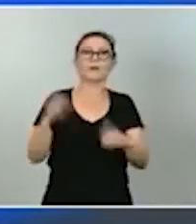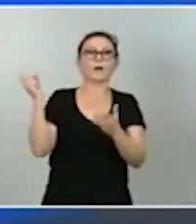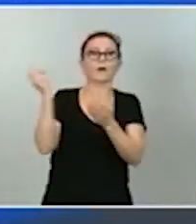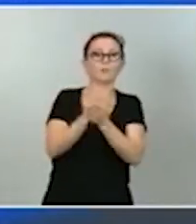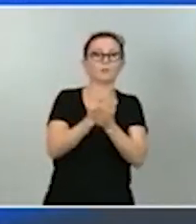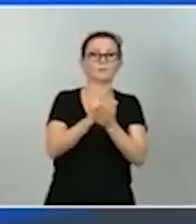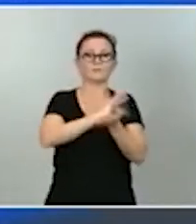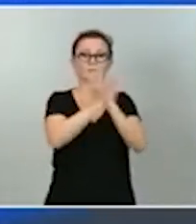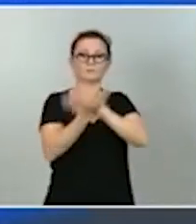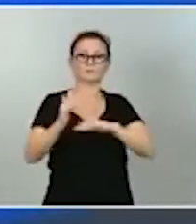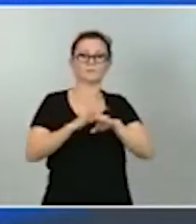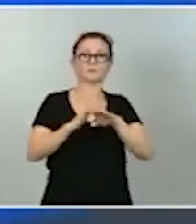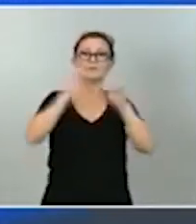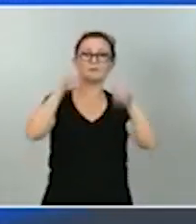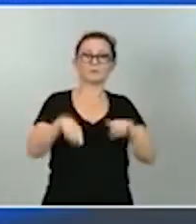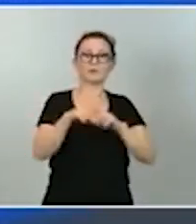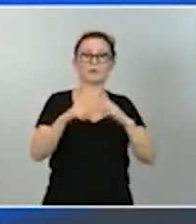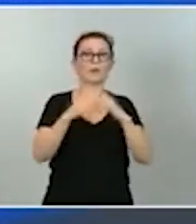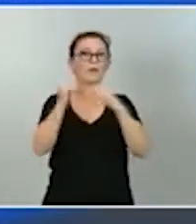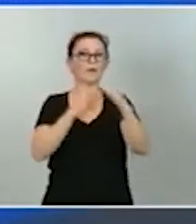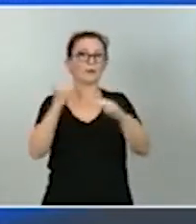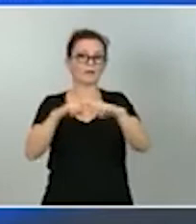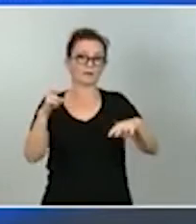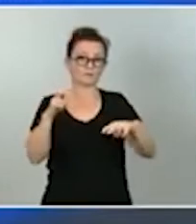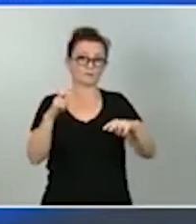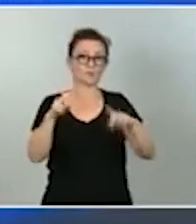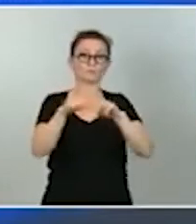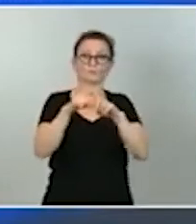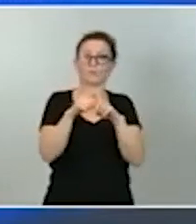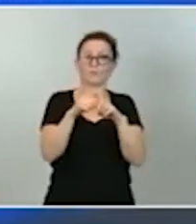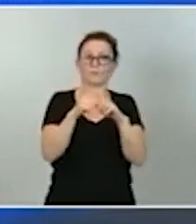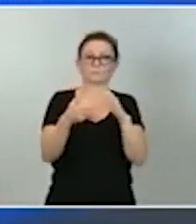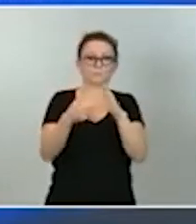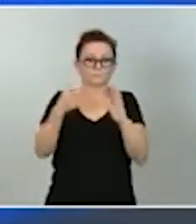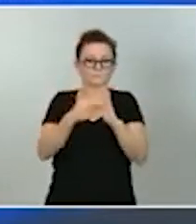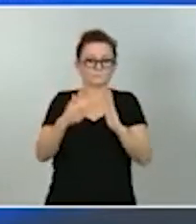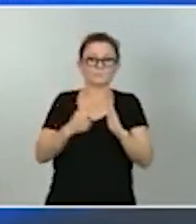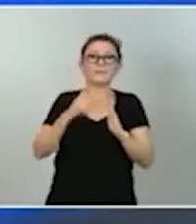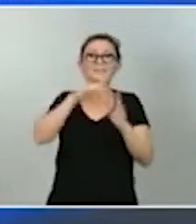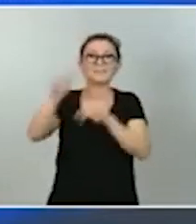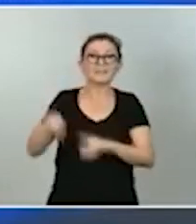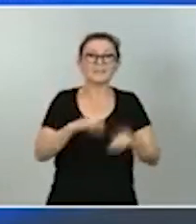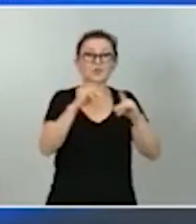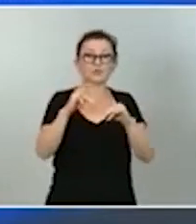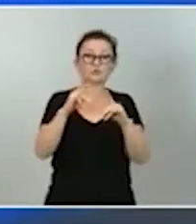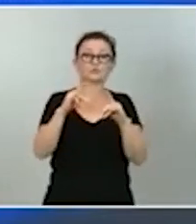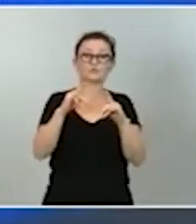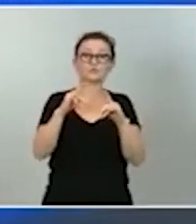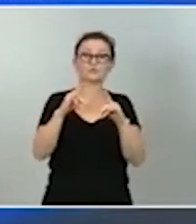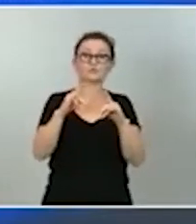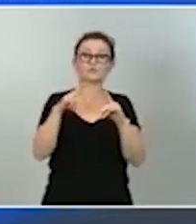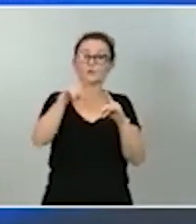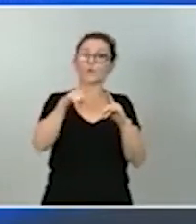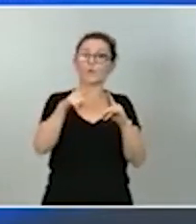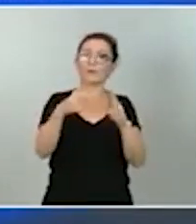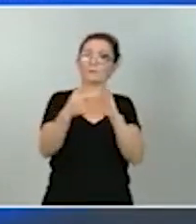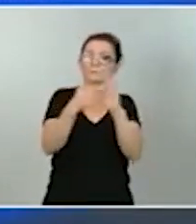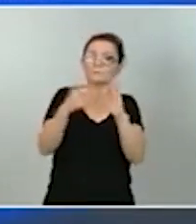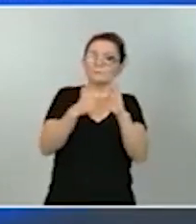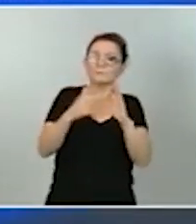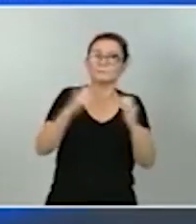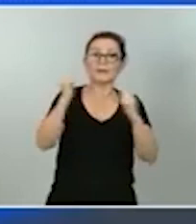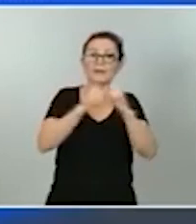descarbonización, por una transición justa para que los territorios damnificados por esta descarbonización sigan teniendo